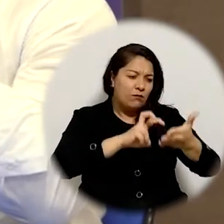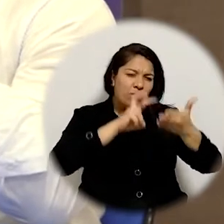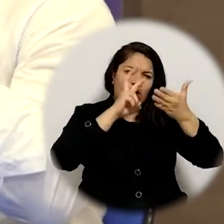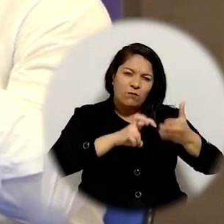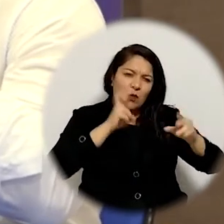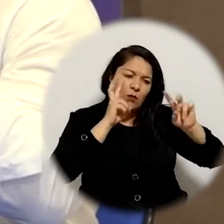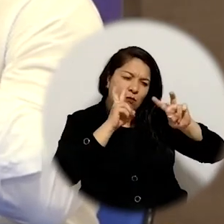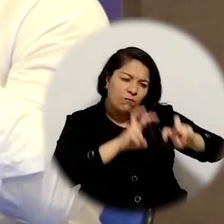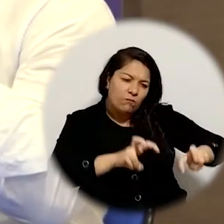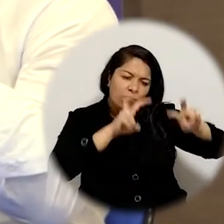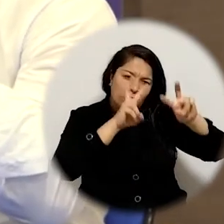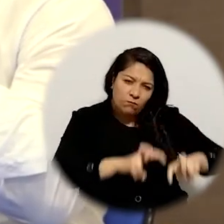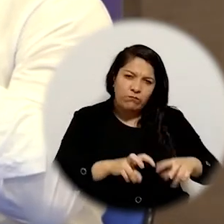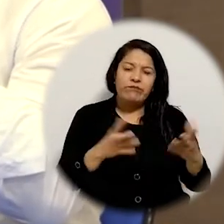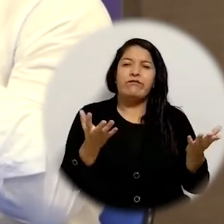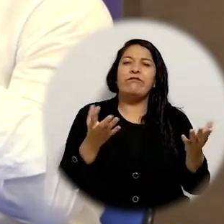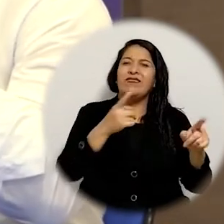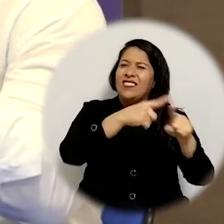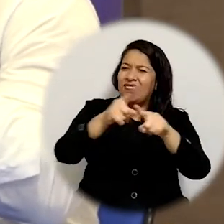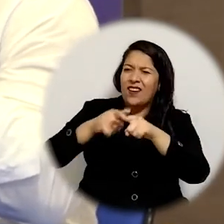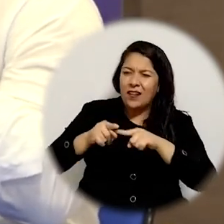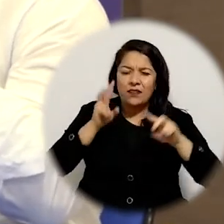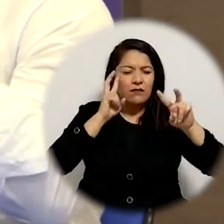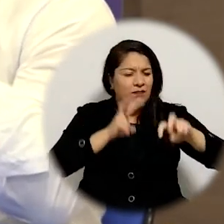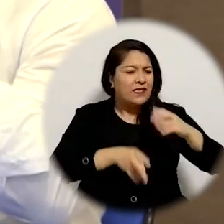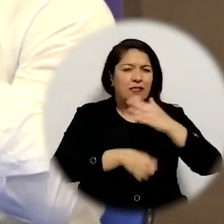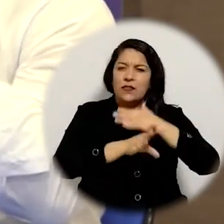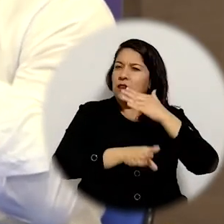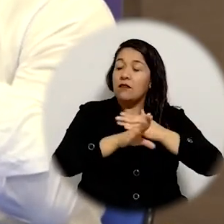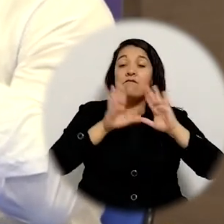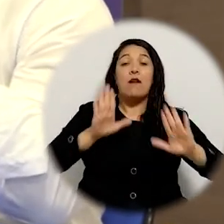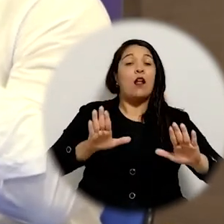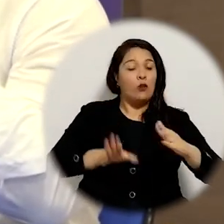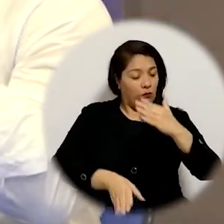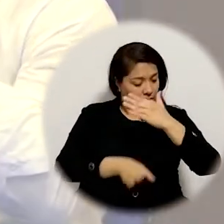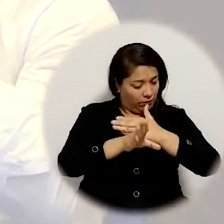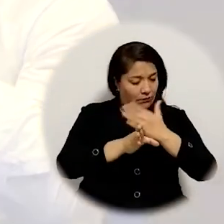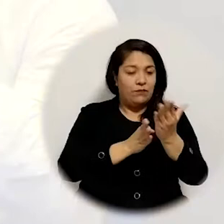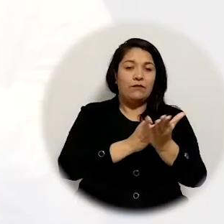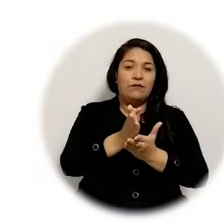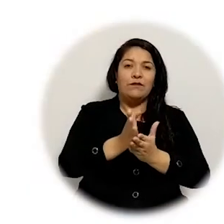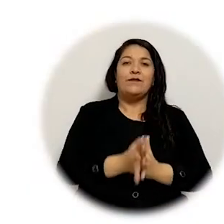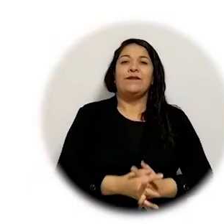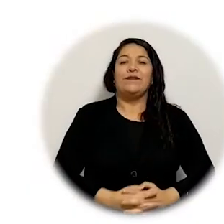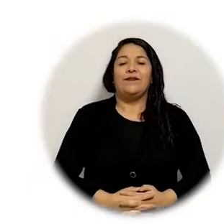y científicas de una institución como la nuestra que a pesar de las limitaciones, nunca para